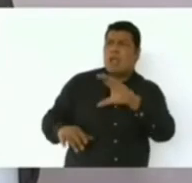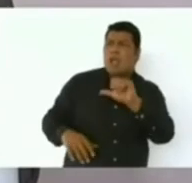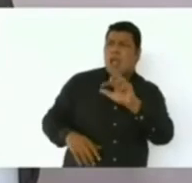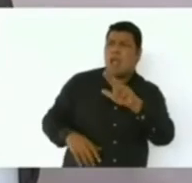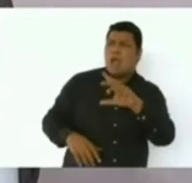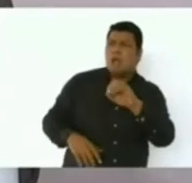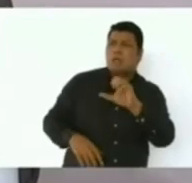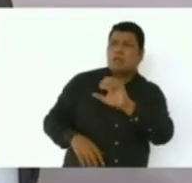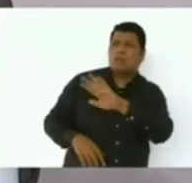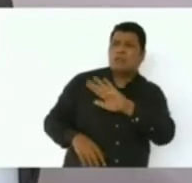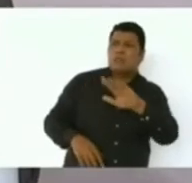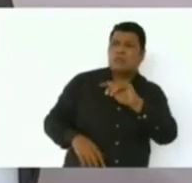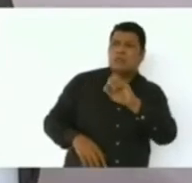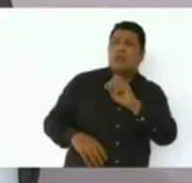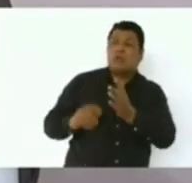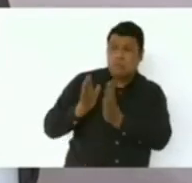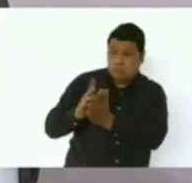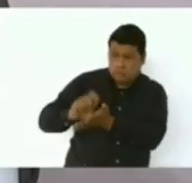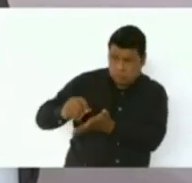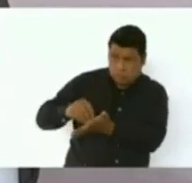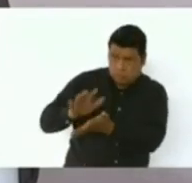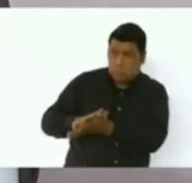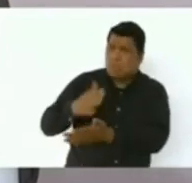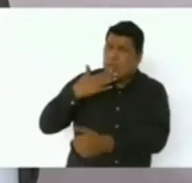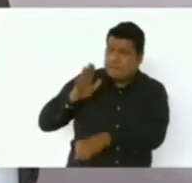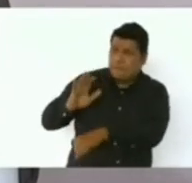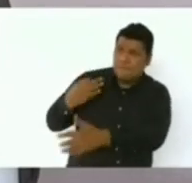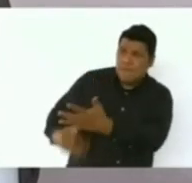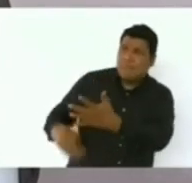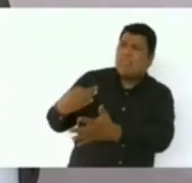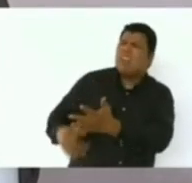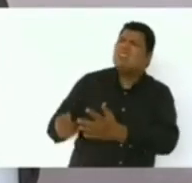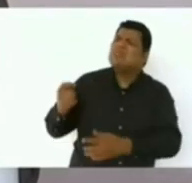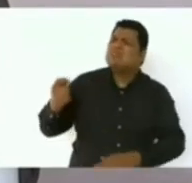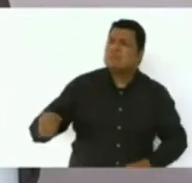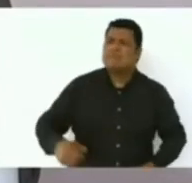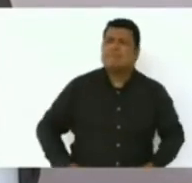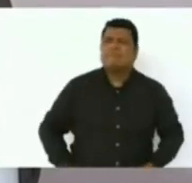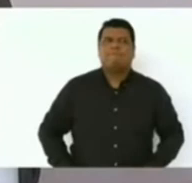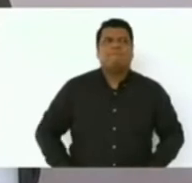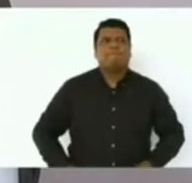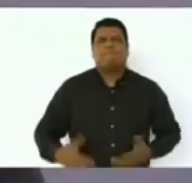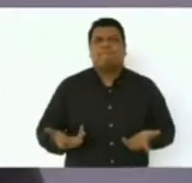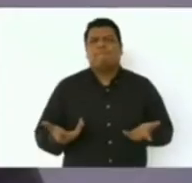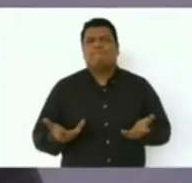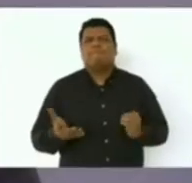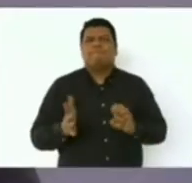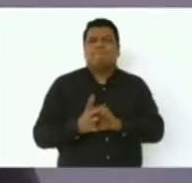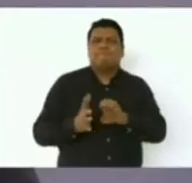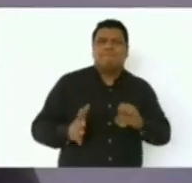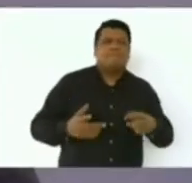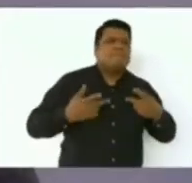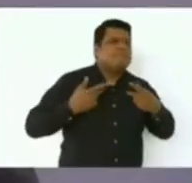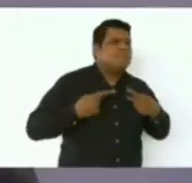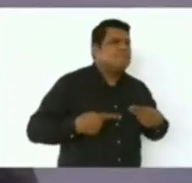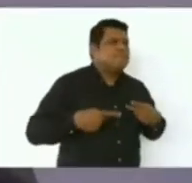Torres que tome nota, el censo para